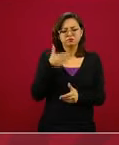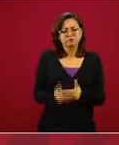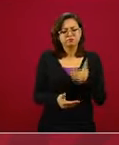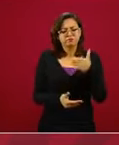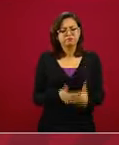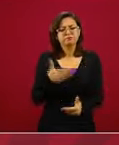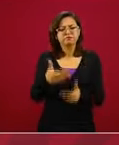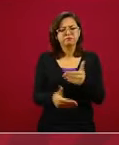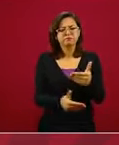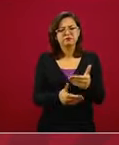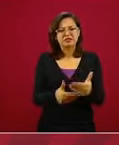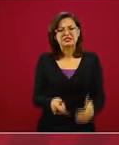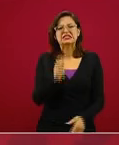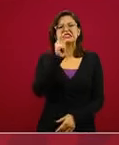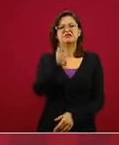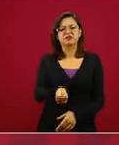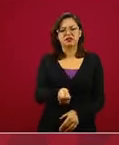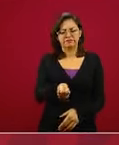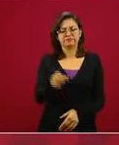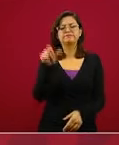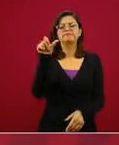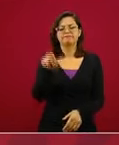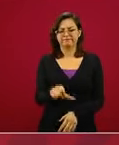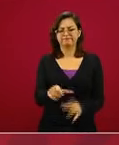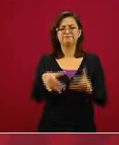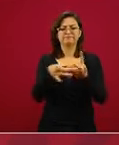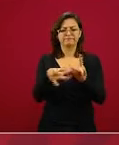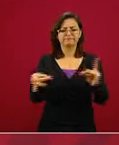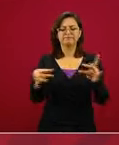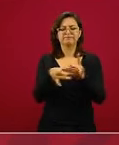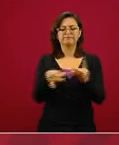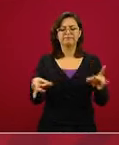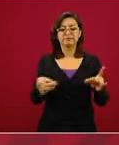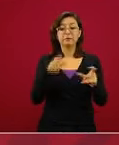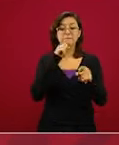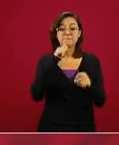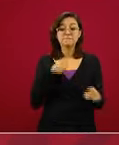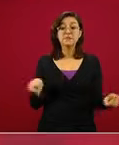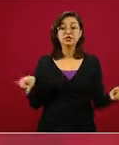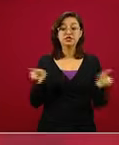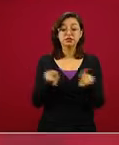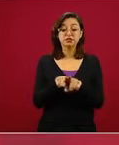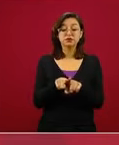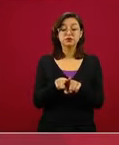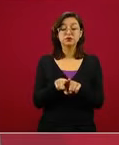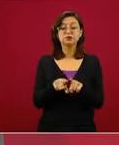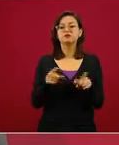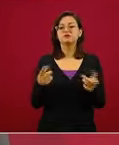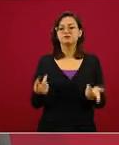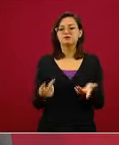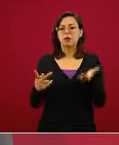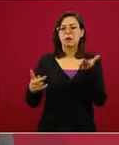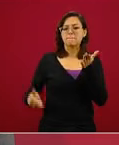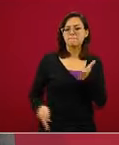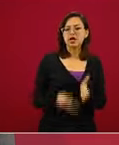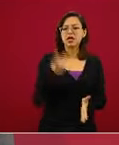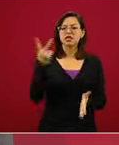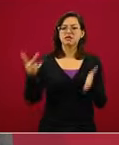a estar constantemente informando